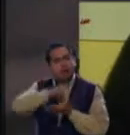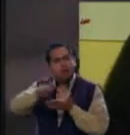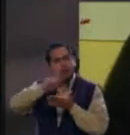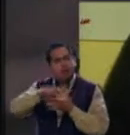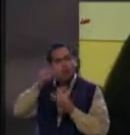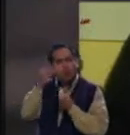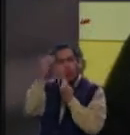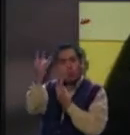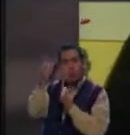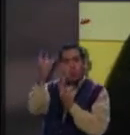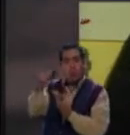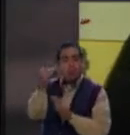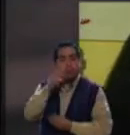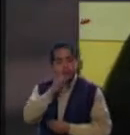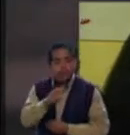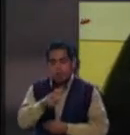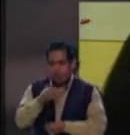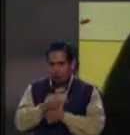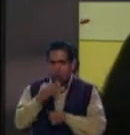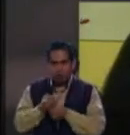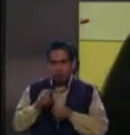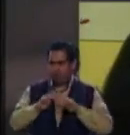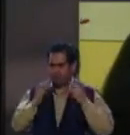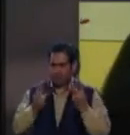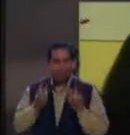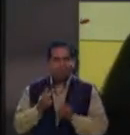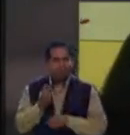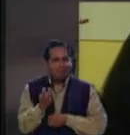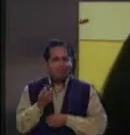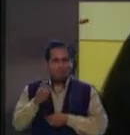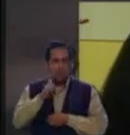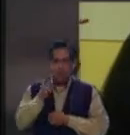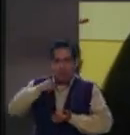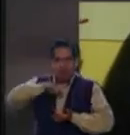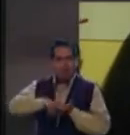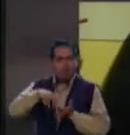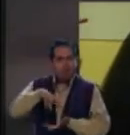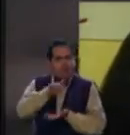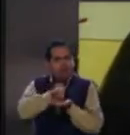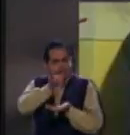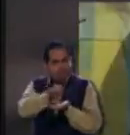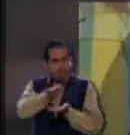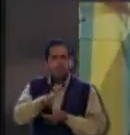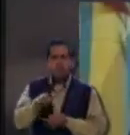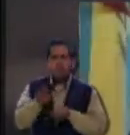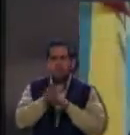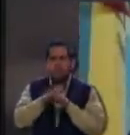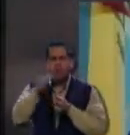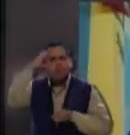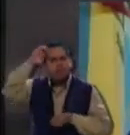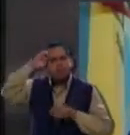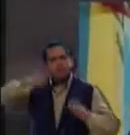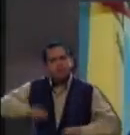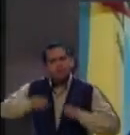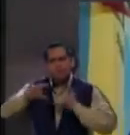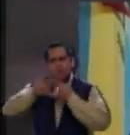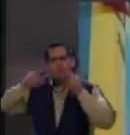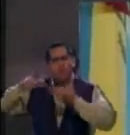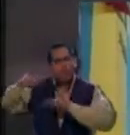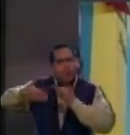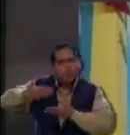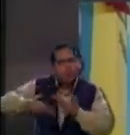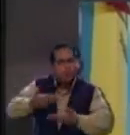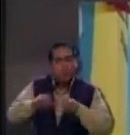y ensayo. Y el día de hoy queremos compartir nosotras tres, como mujeres con discapacidad, algo de las experiencias que hemos